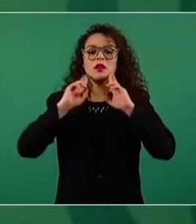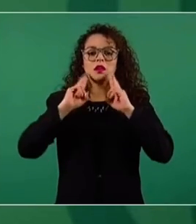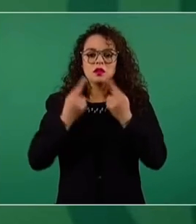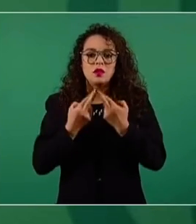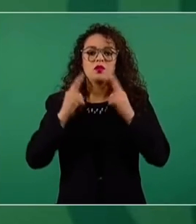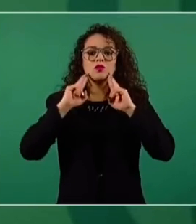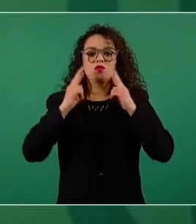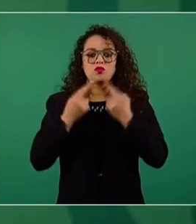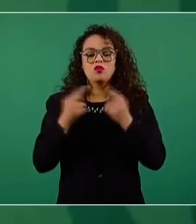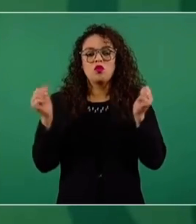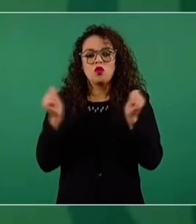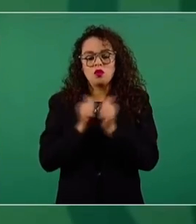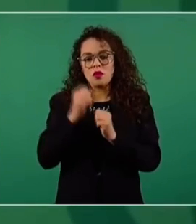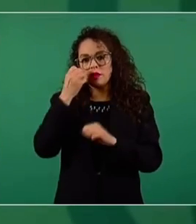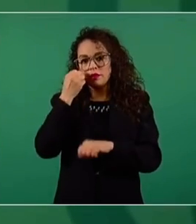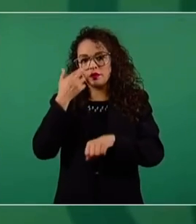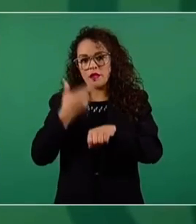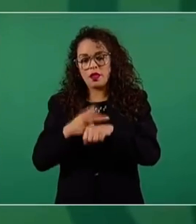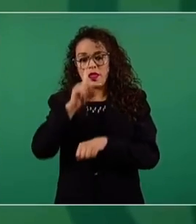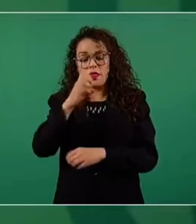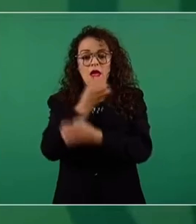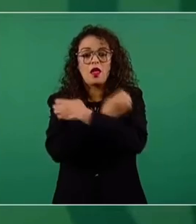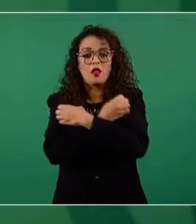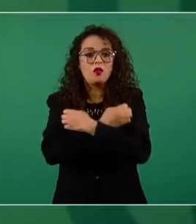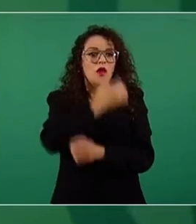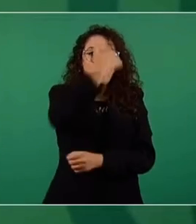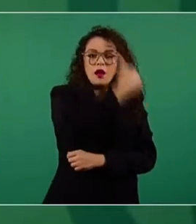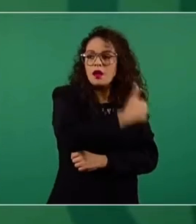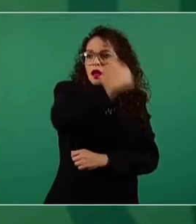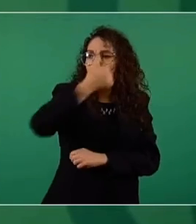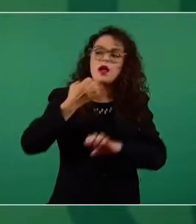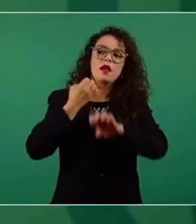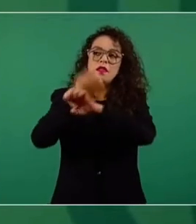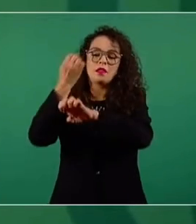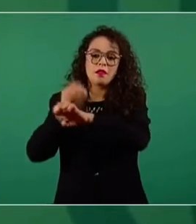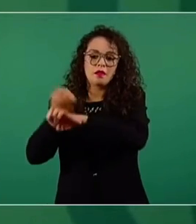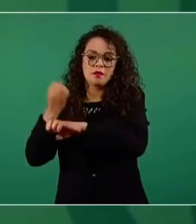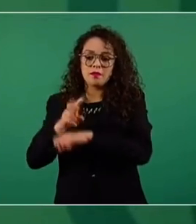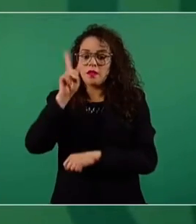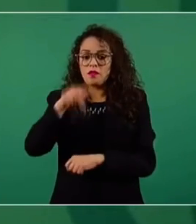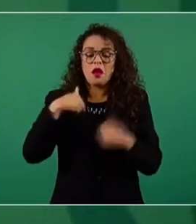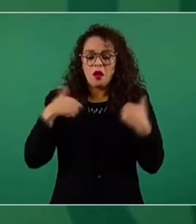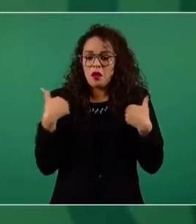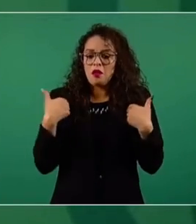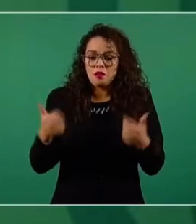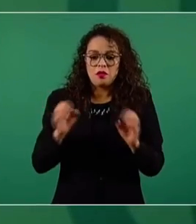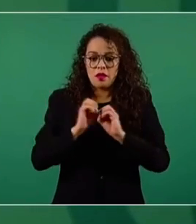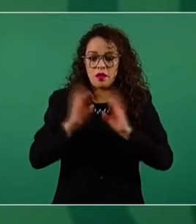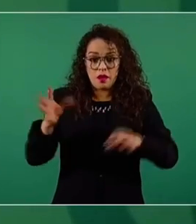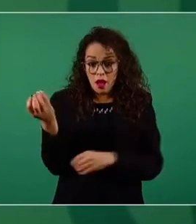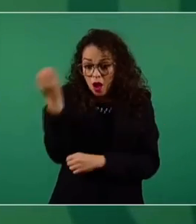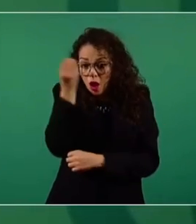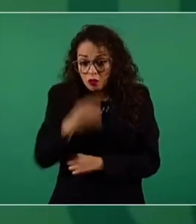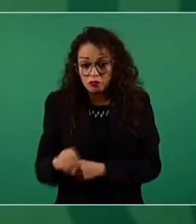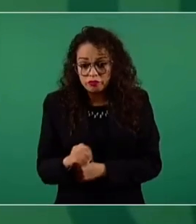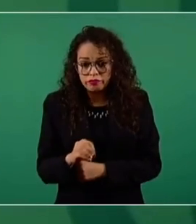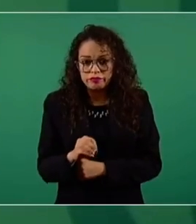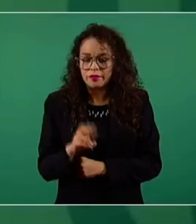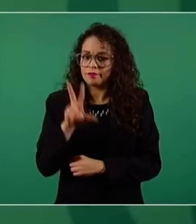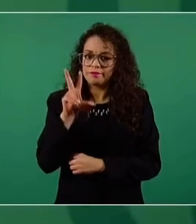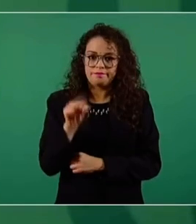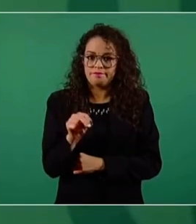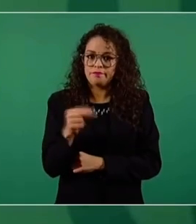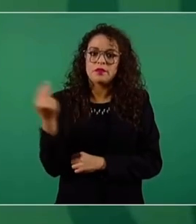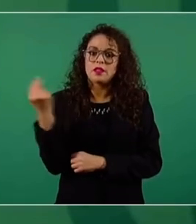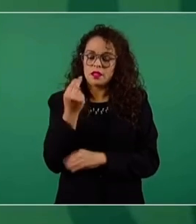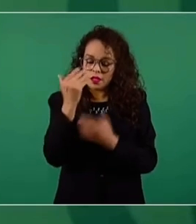los secretarios de educación de los estados. Porque algo que me queda muy claro es que efectivamente nada va a ser por la fuerza, todo tiene que ser por